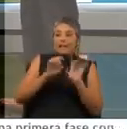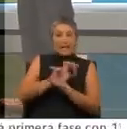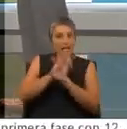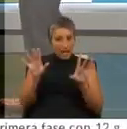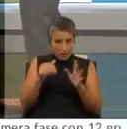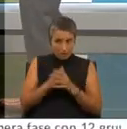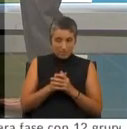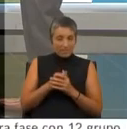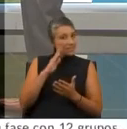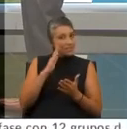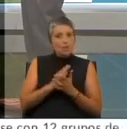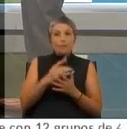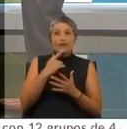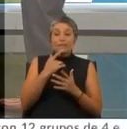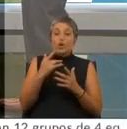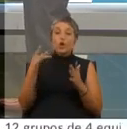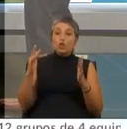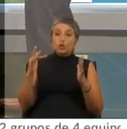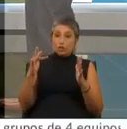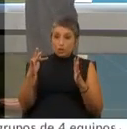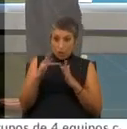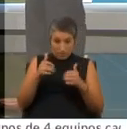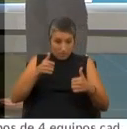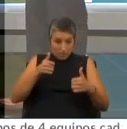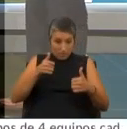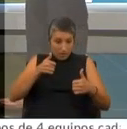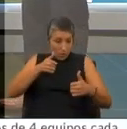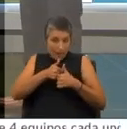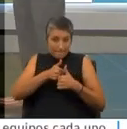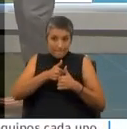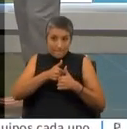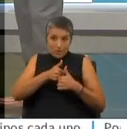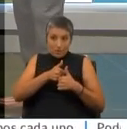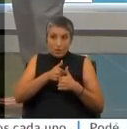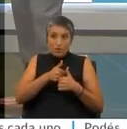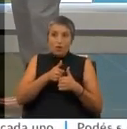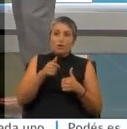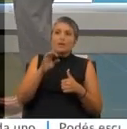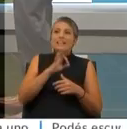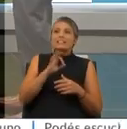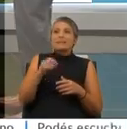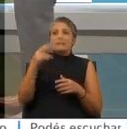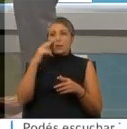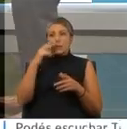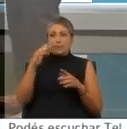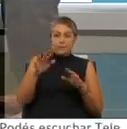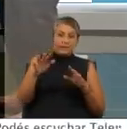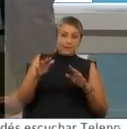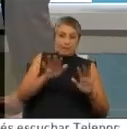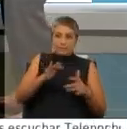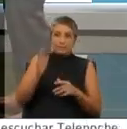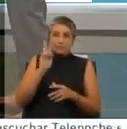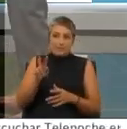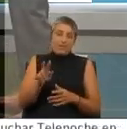sujeción se sanciona si el contacto con el cuerpo o el uniforme de un jugador le dificulta el movimiento. Le dificulta